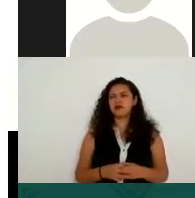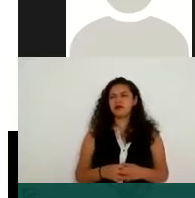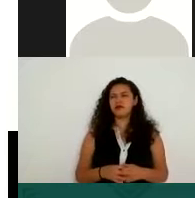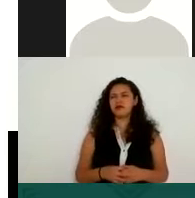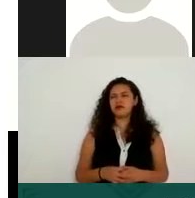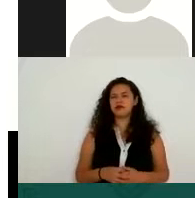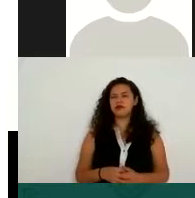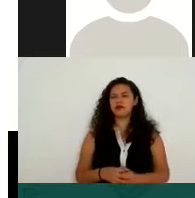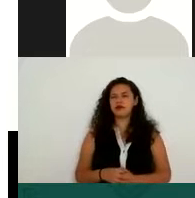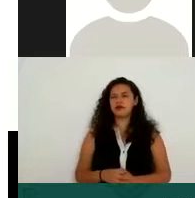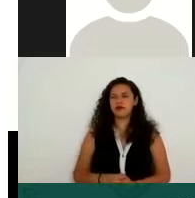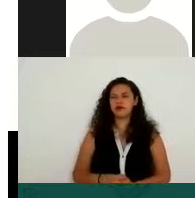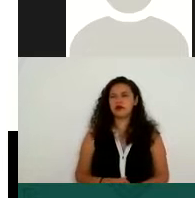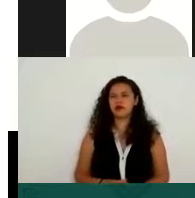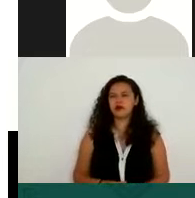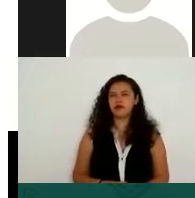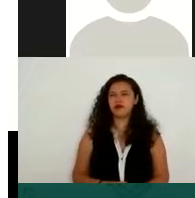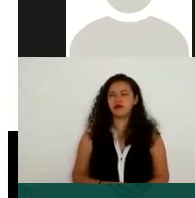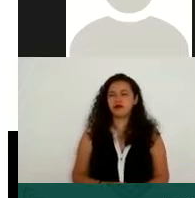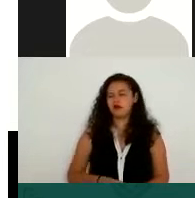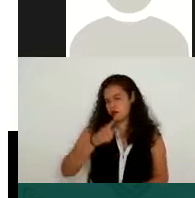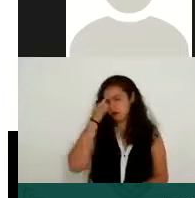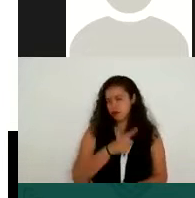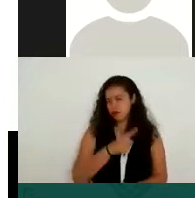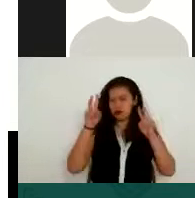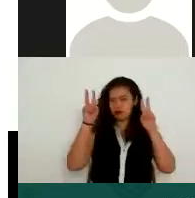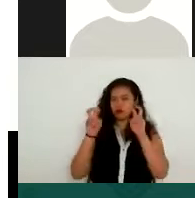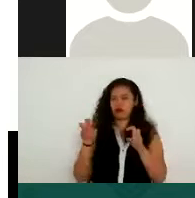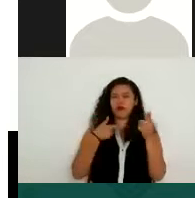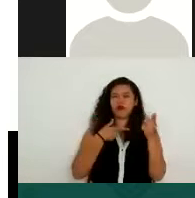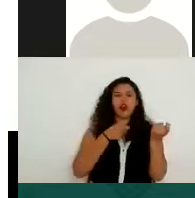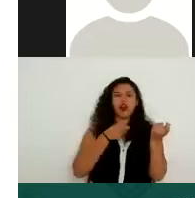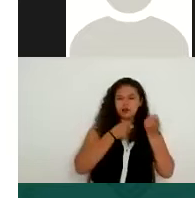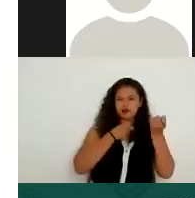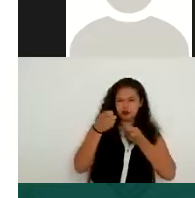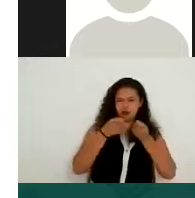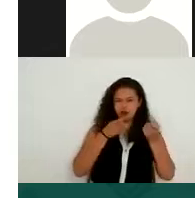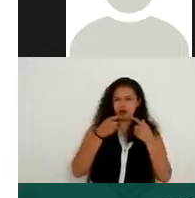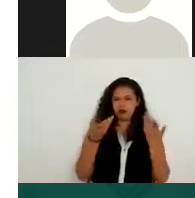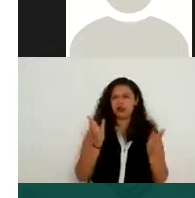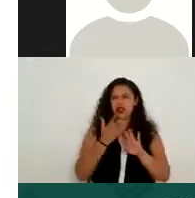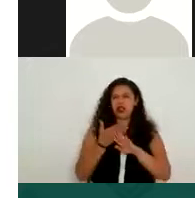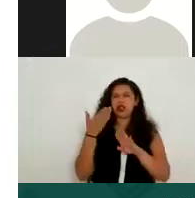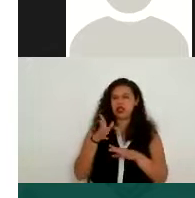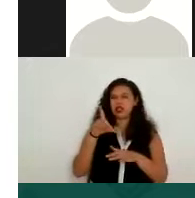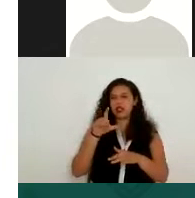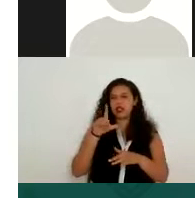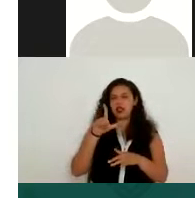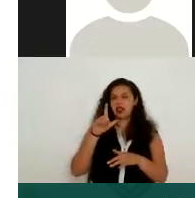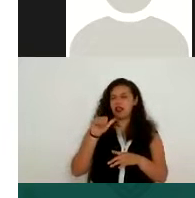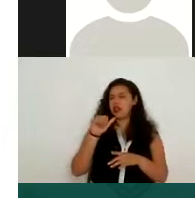muy bien en cuanto al tema de sujetos regulados ya lo comentó Alex y